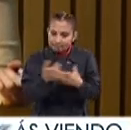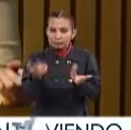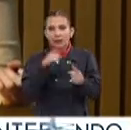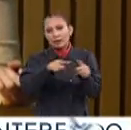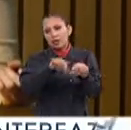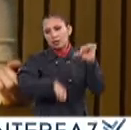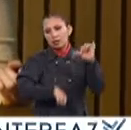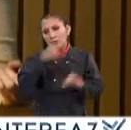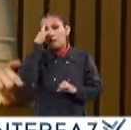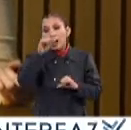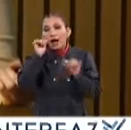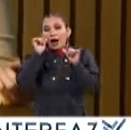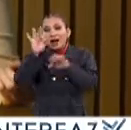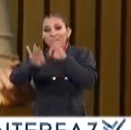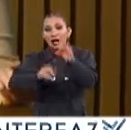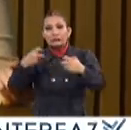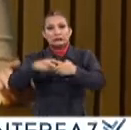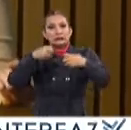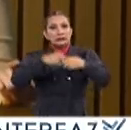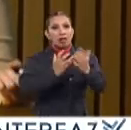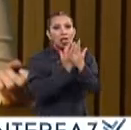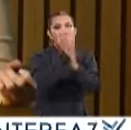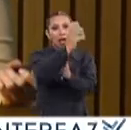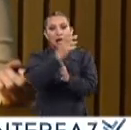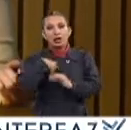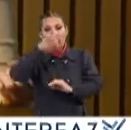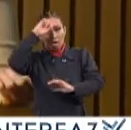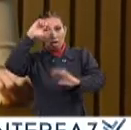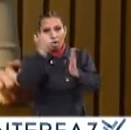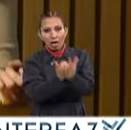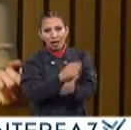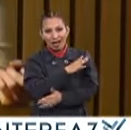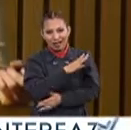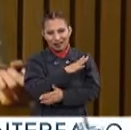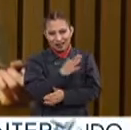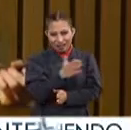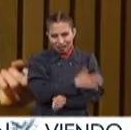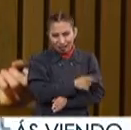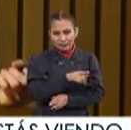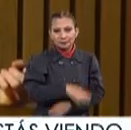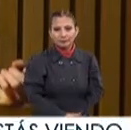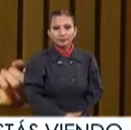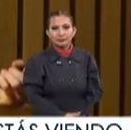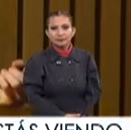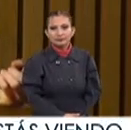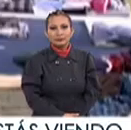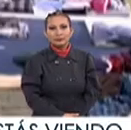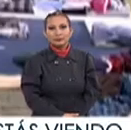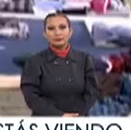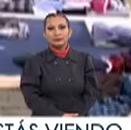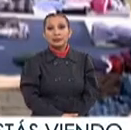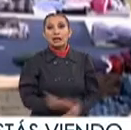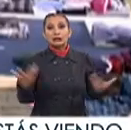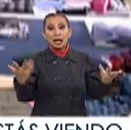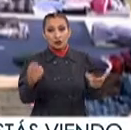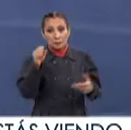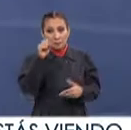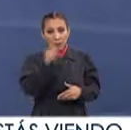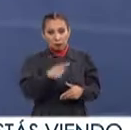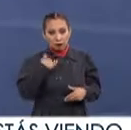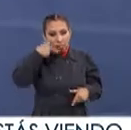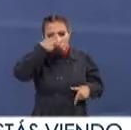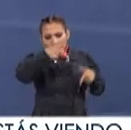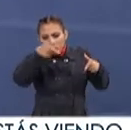la serie de acciones para la atención del estrés agudo y postraumático Que llegaban a nuestro servicio Se logró con ello